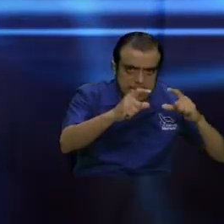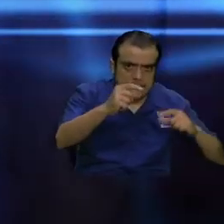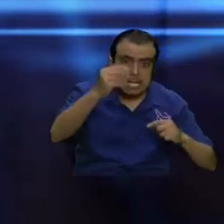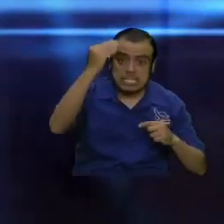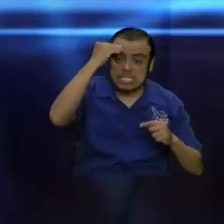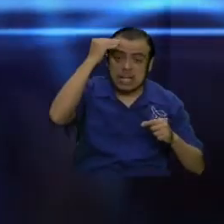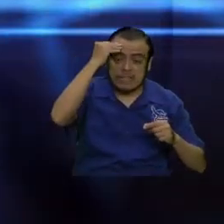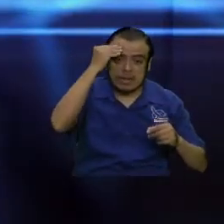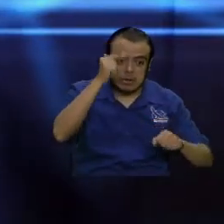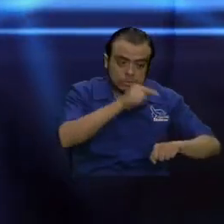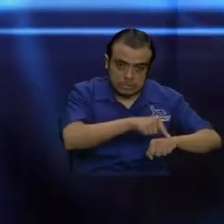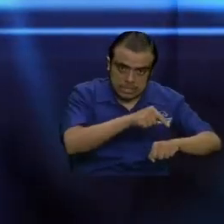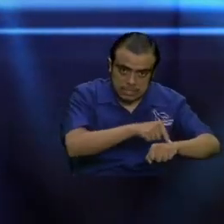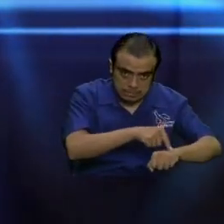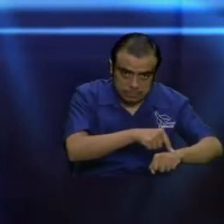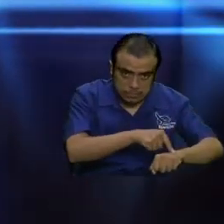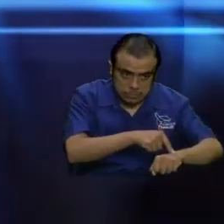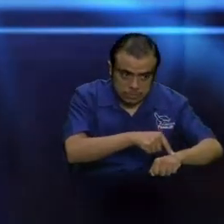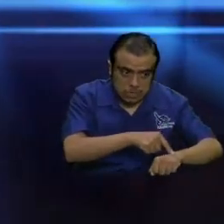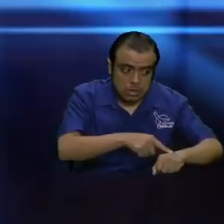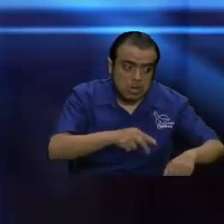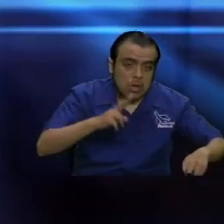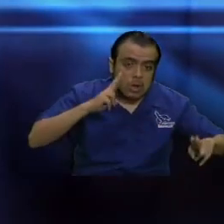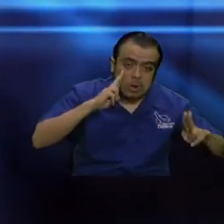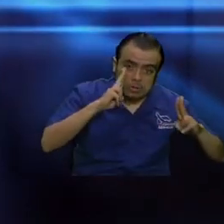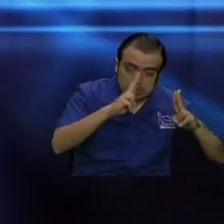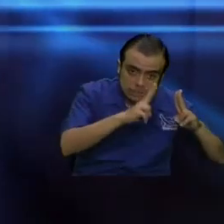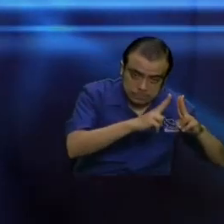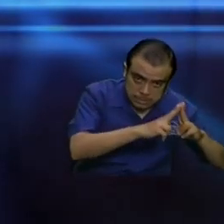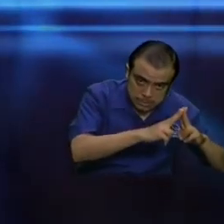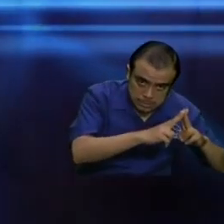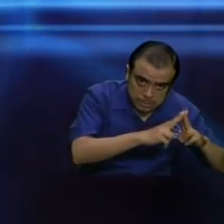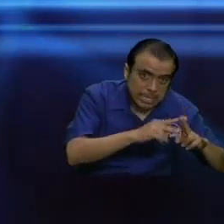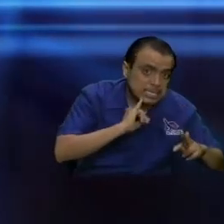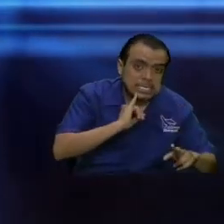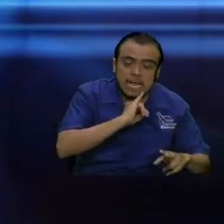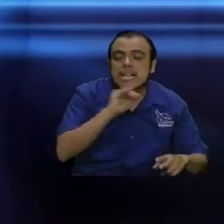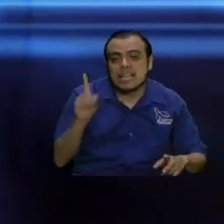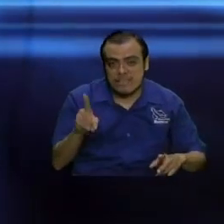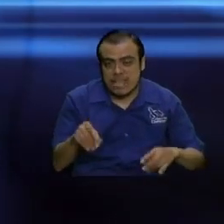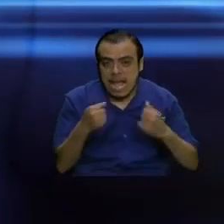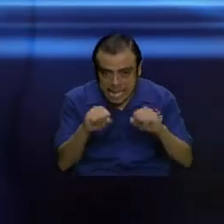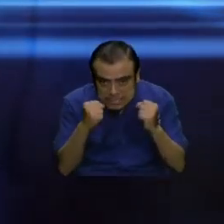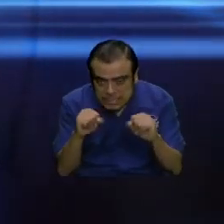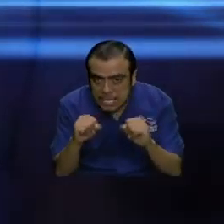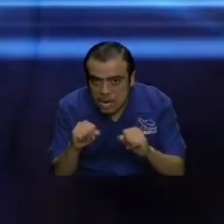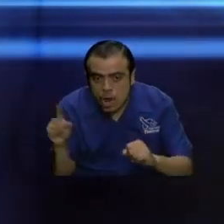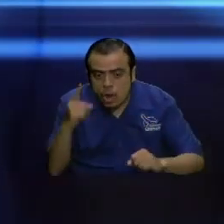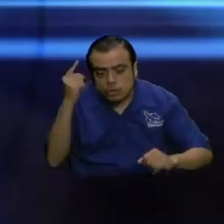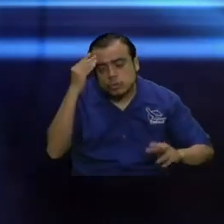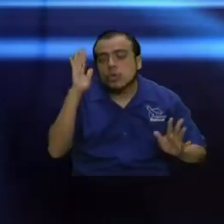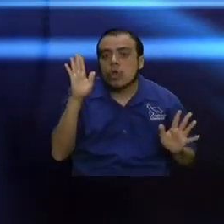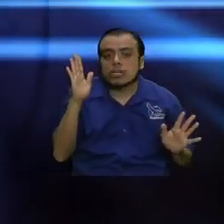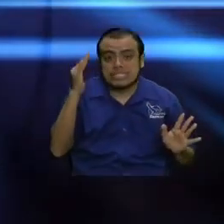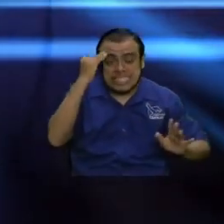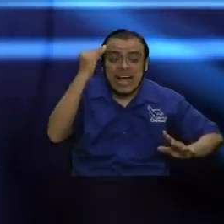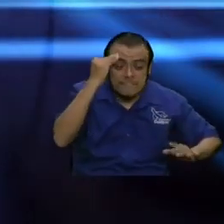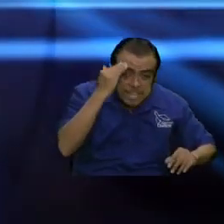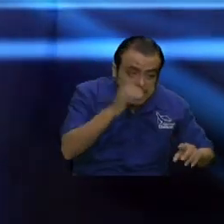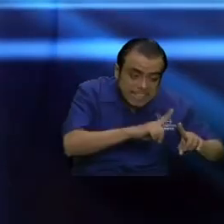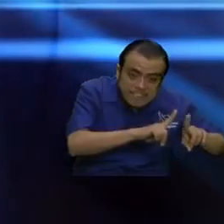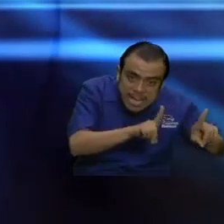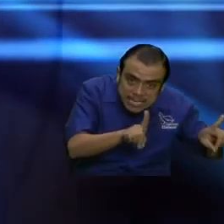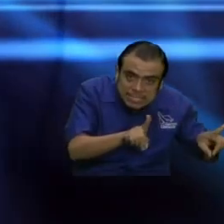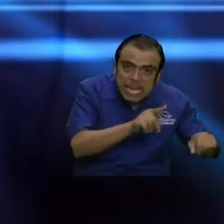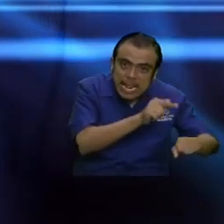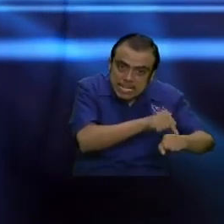con conocimiento de lo que Israel debía de hacer es decir es decir no solamente distinguía cuál era el tiempo